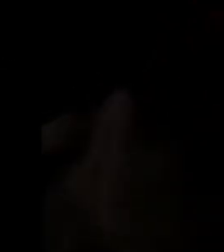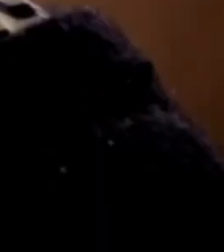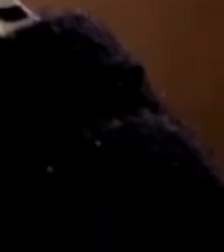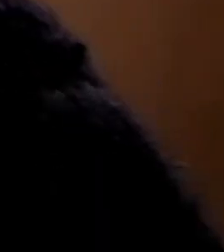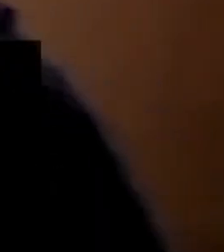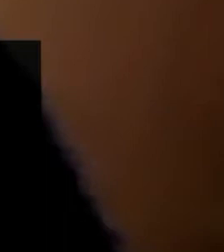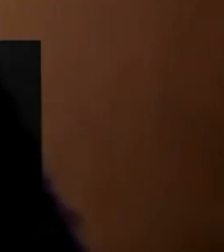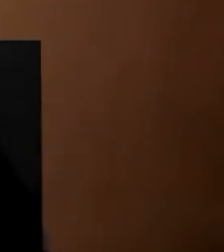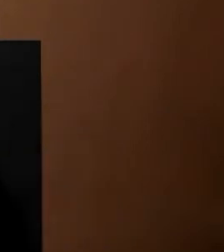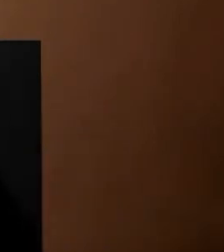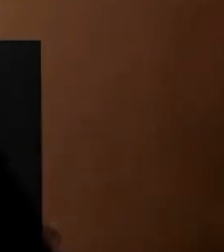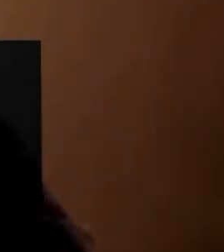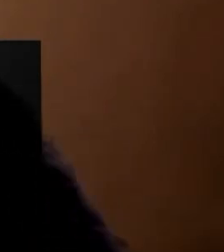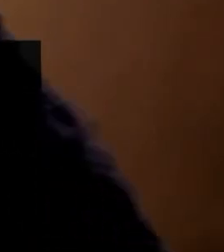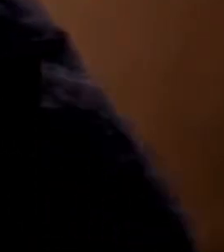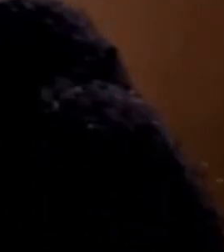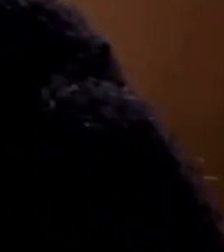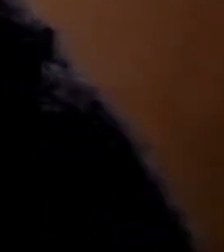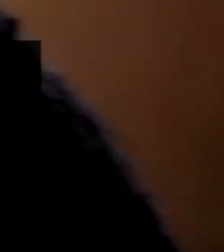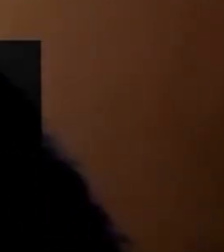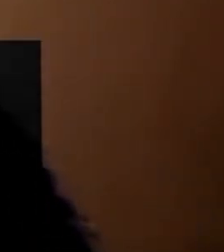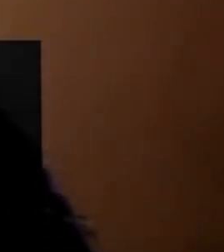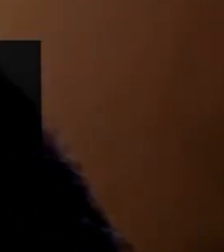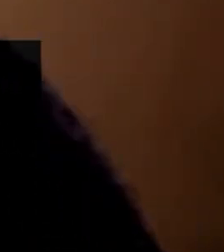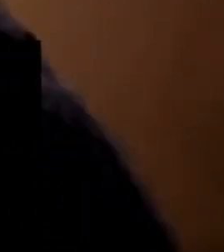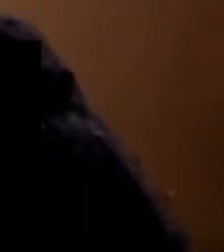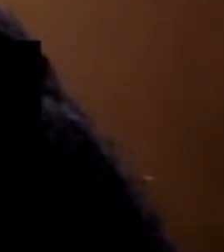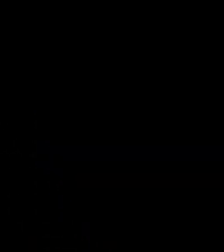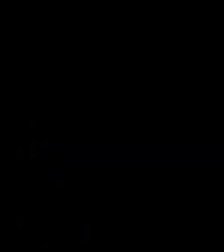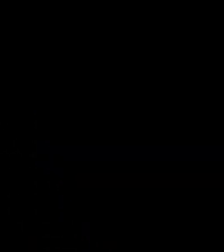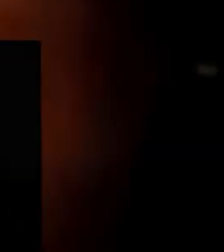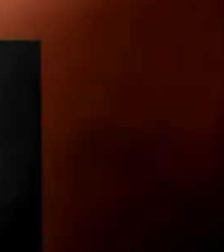pero tiene una nueva misión